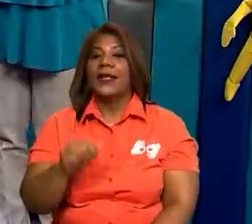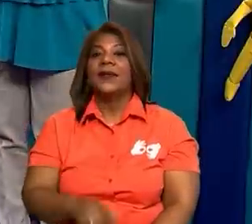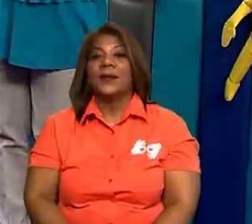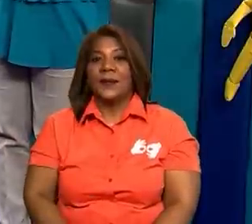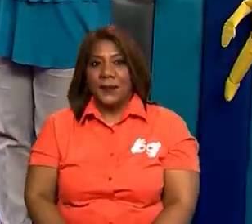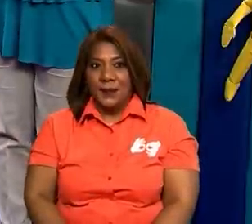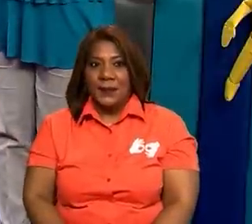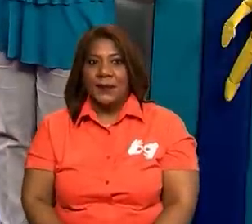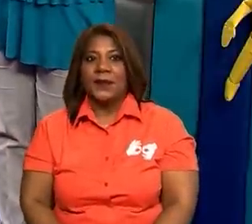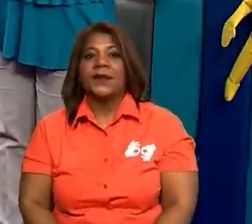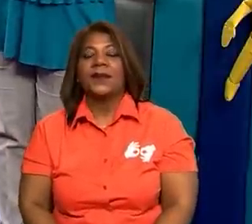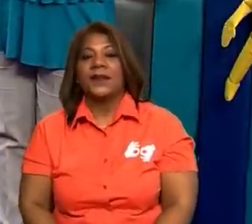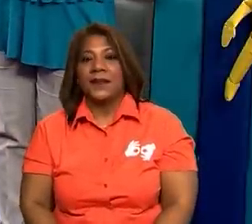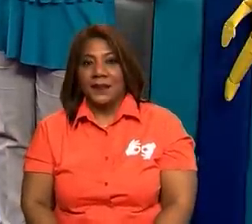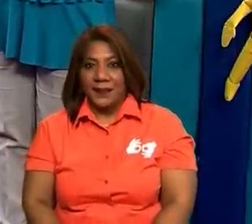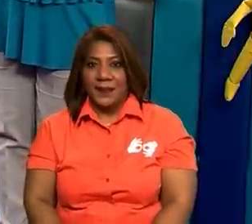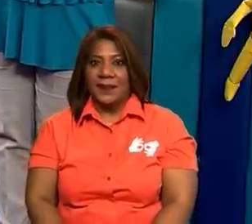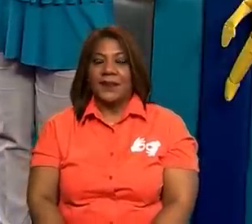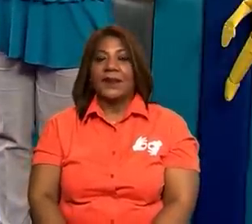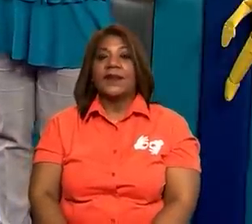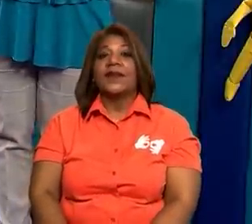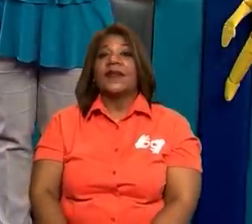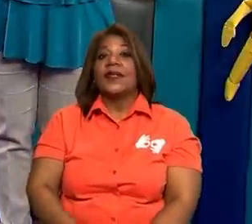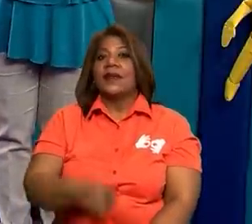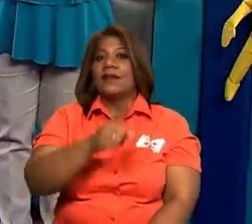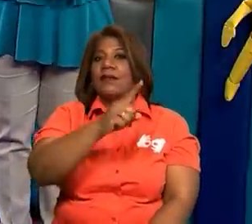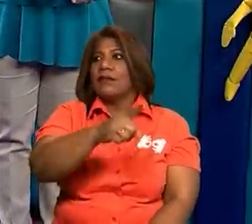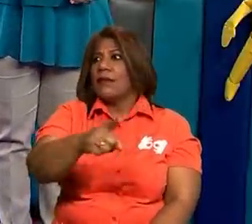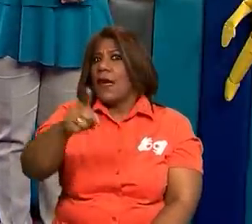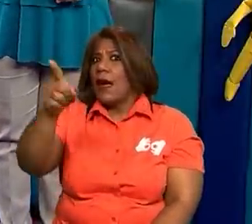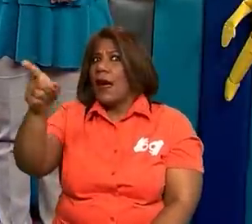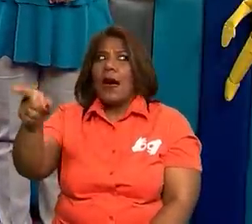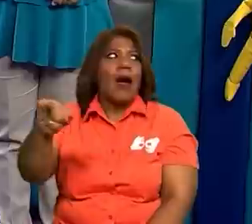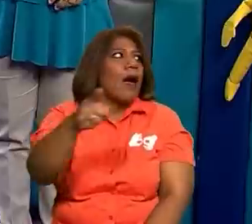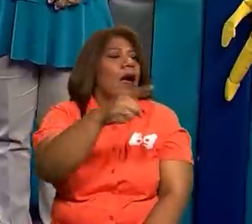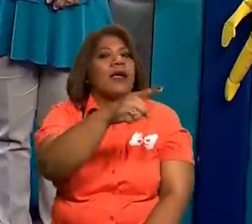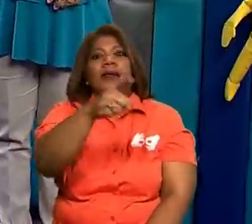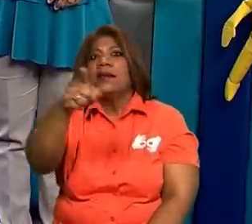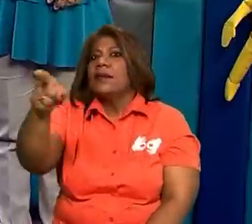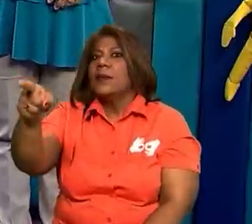Muy bien. Al inicio. Recuerden, vamos con la S. Señalar.